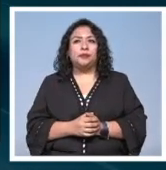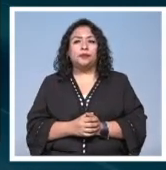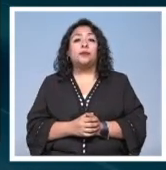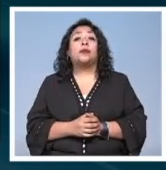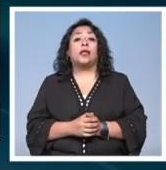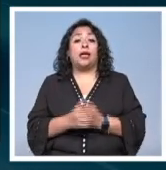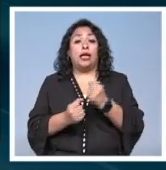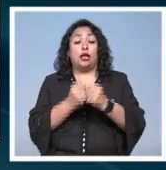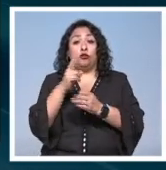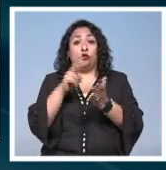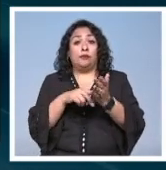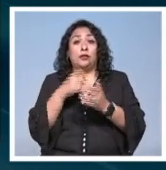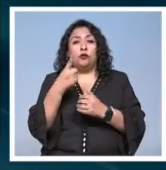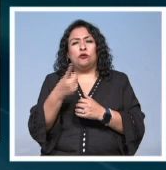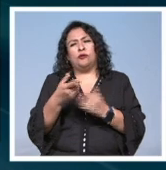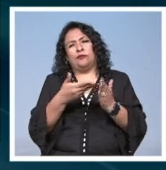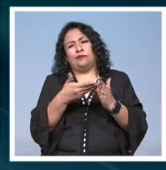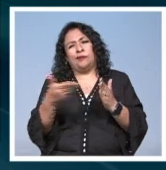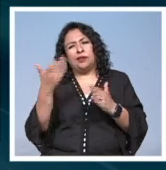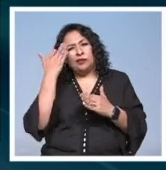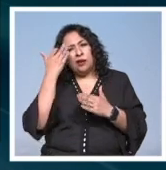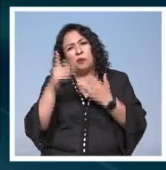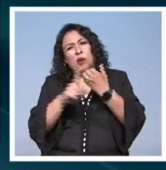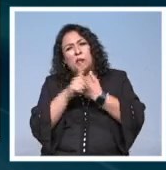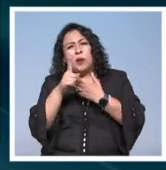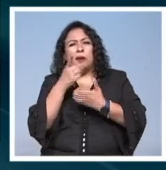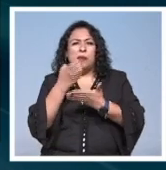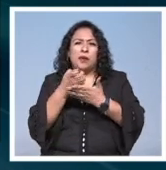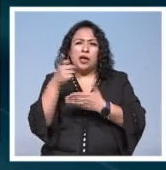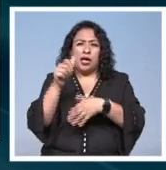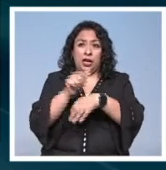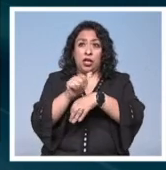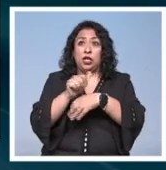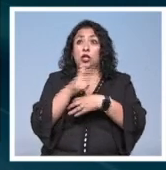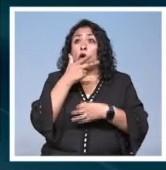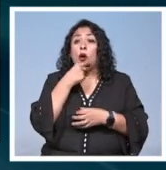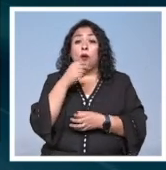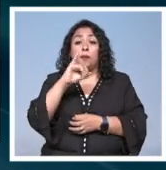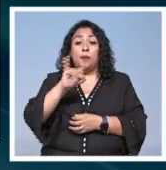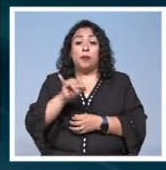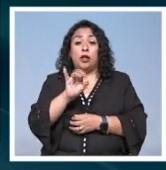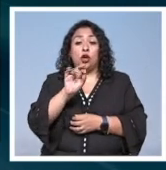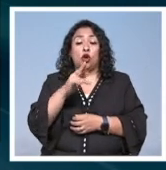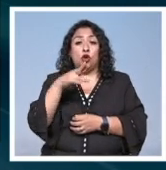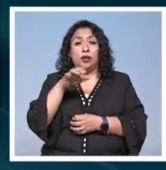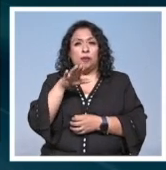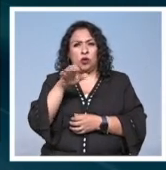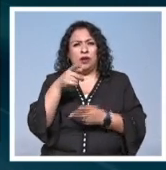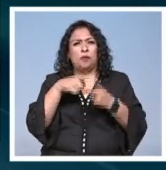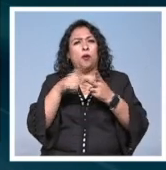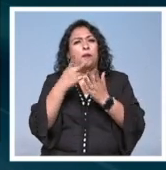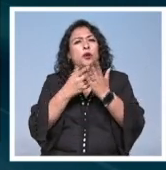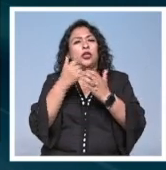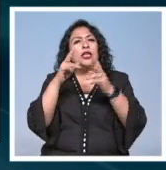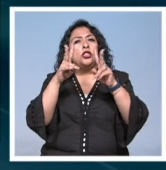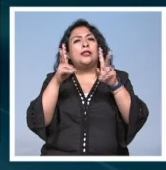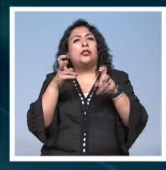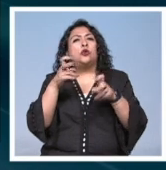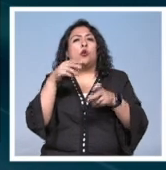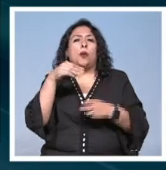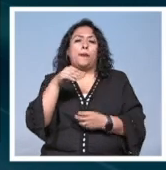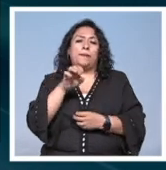En 2001, durante la crisis económica en Argentina, Jorge Mónaco inició un proyecto fotográfico titulado Los